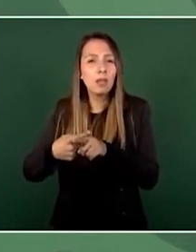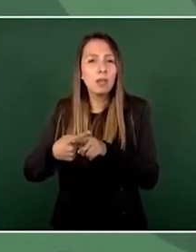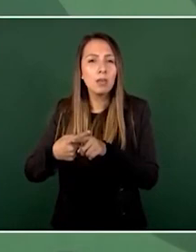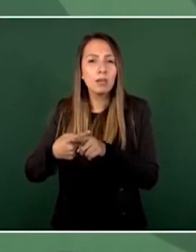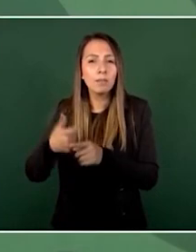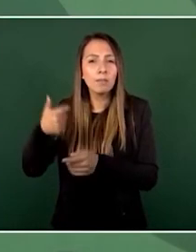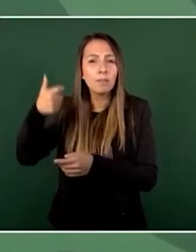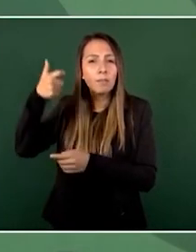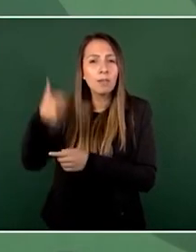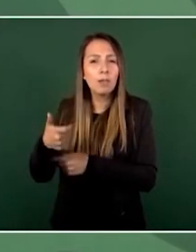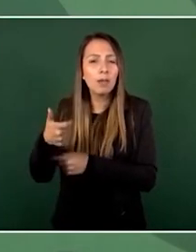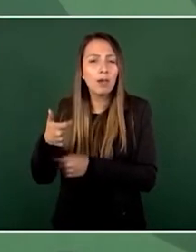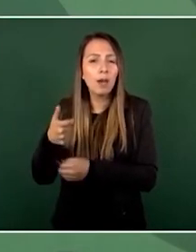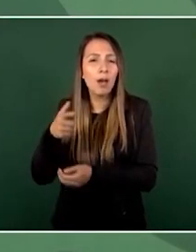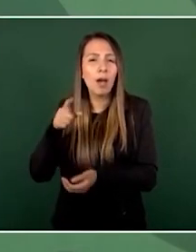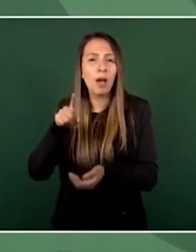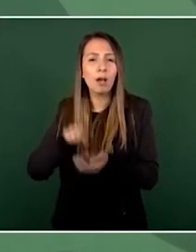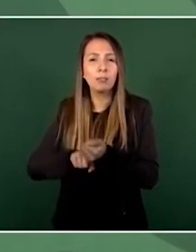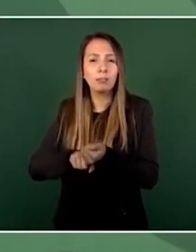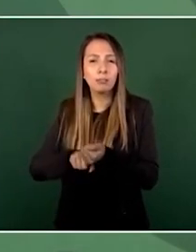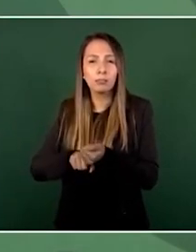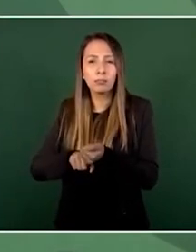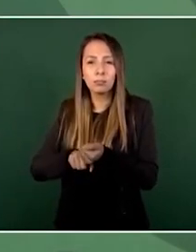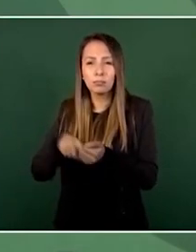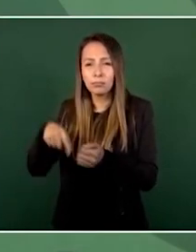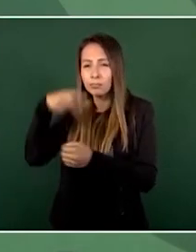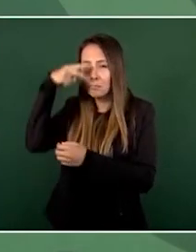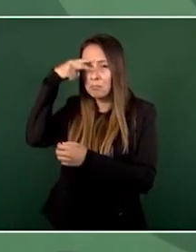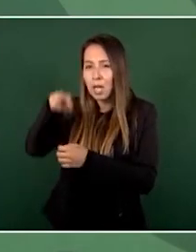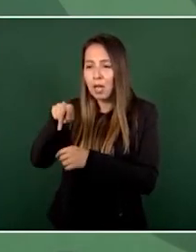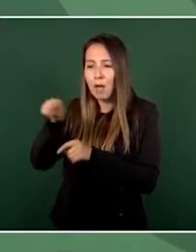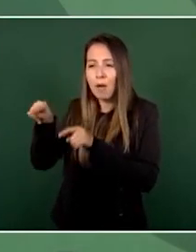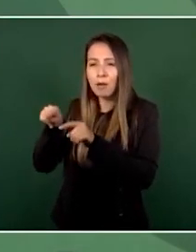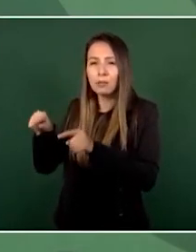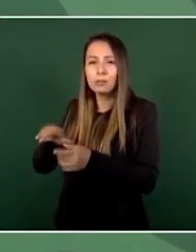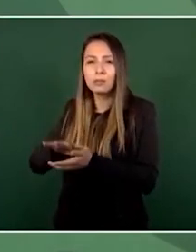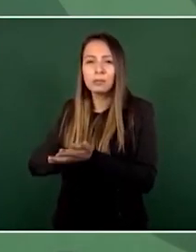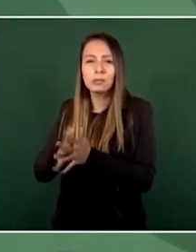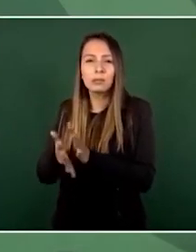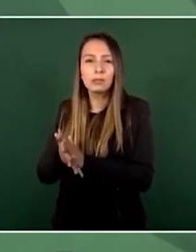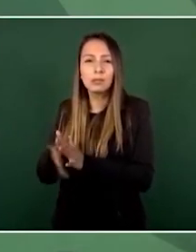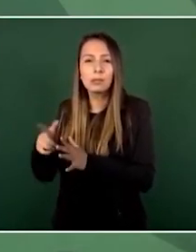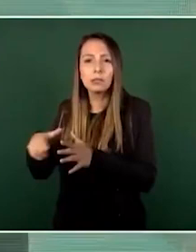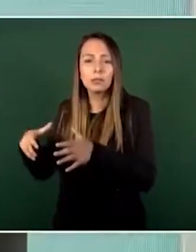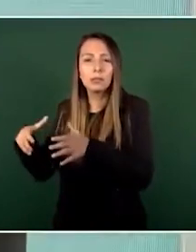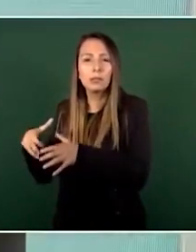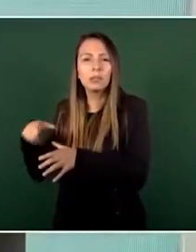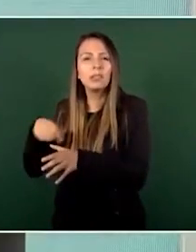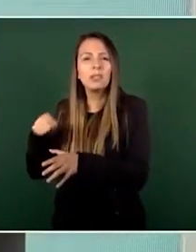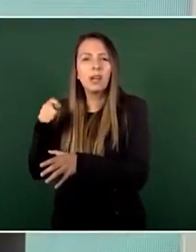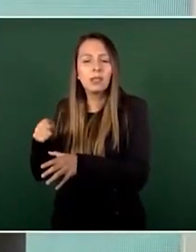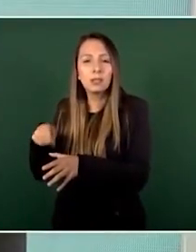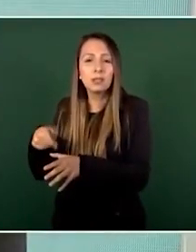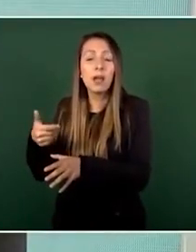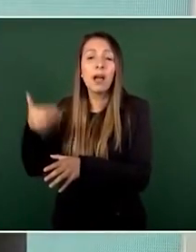traficantes de influencia de México que en el pasado vendían medicinas